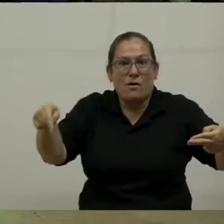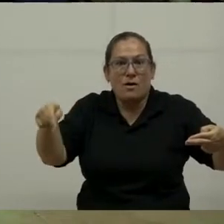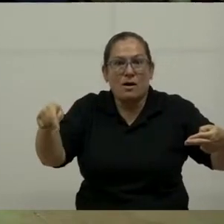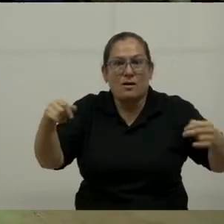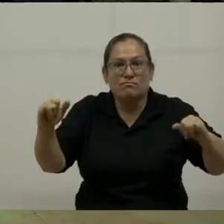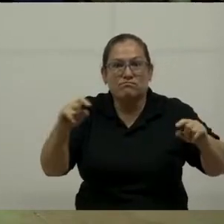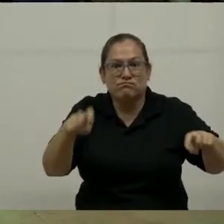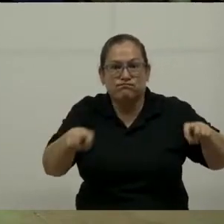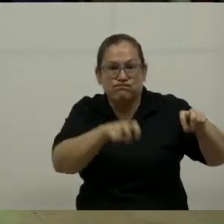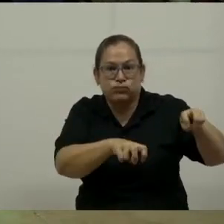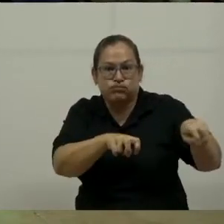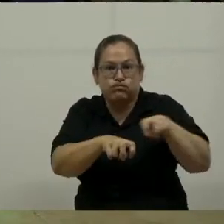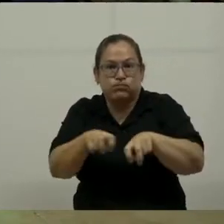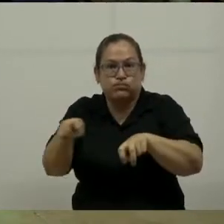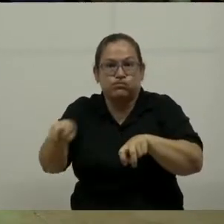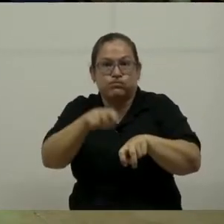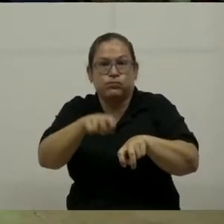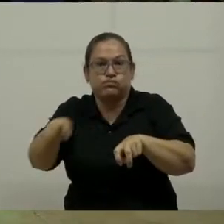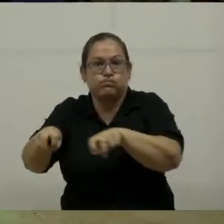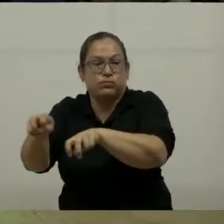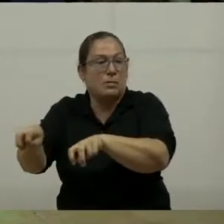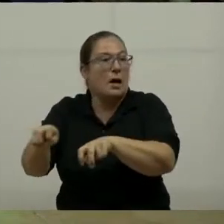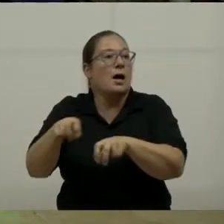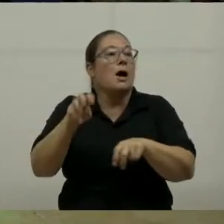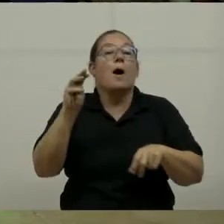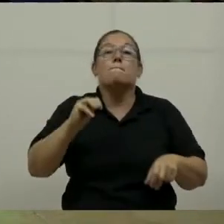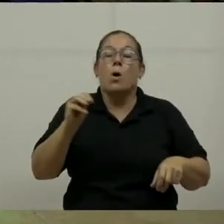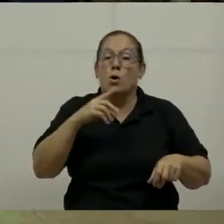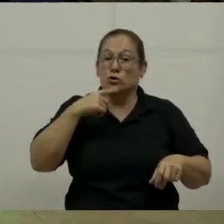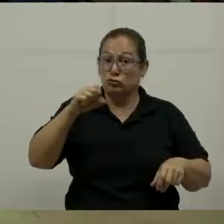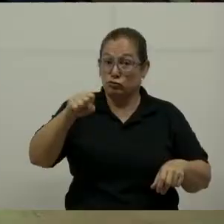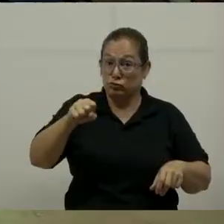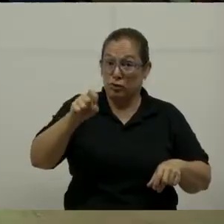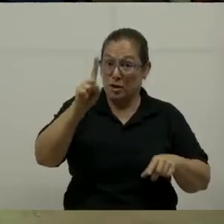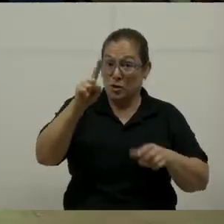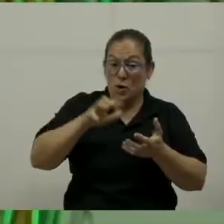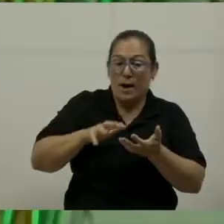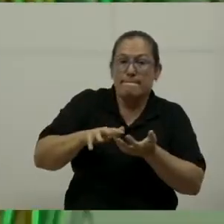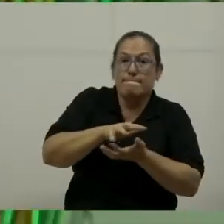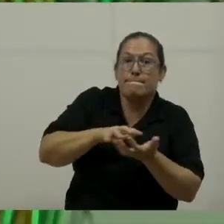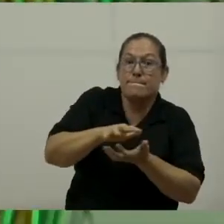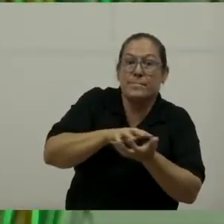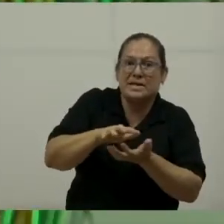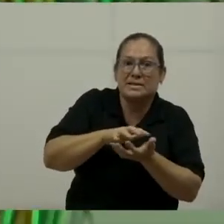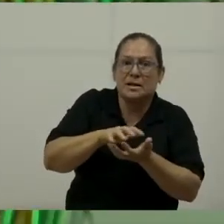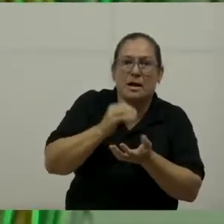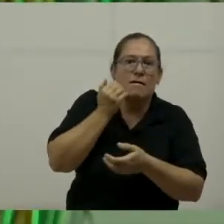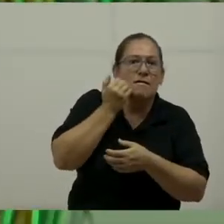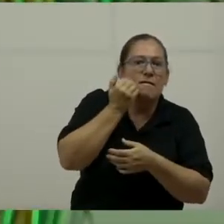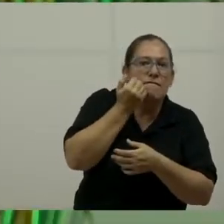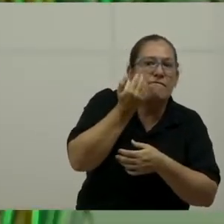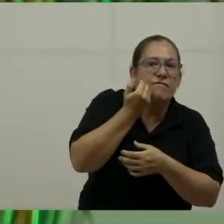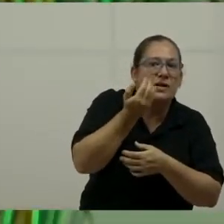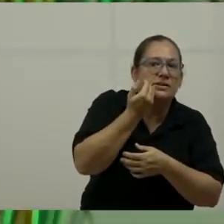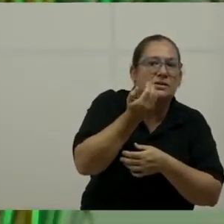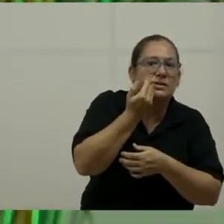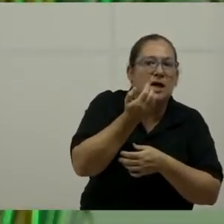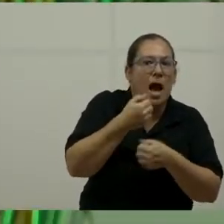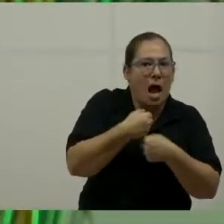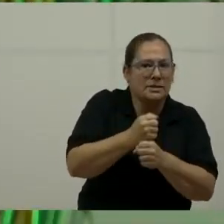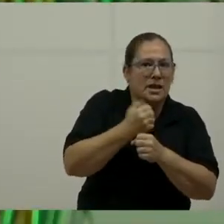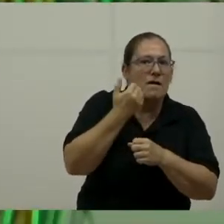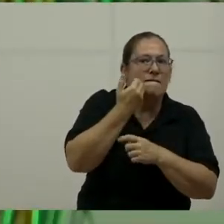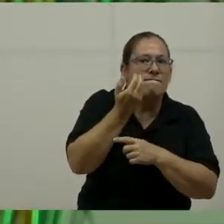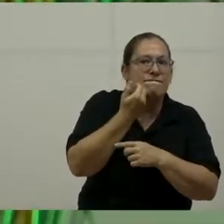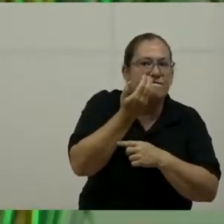Claro. Es una mezcla entre la facilidad y la seguridad. O sea, hacerle fácil al